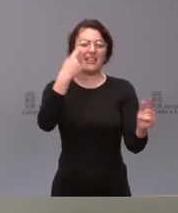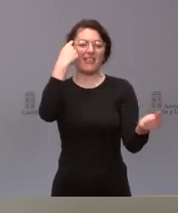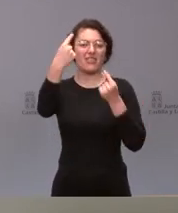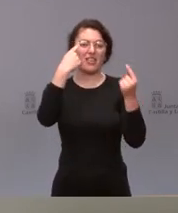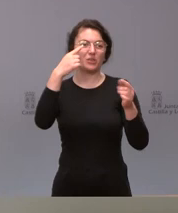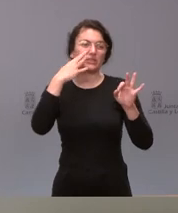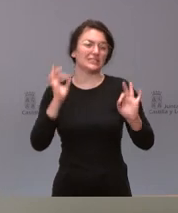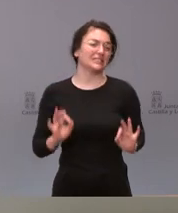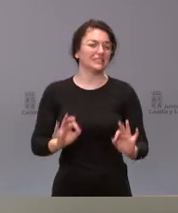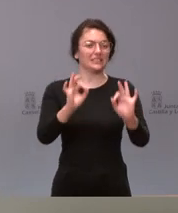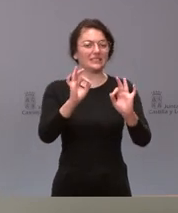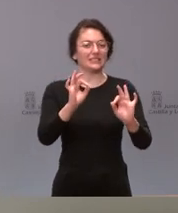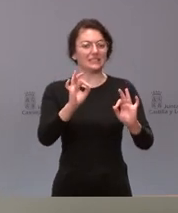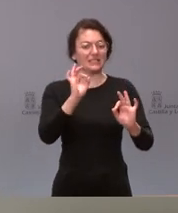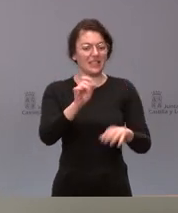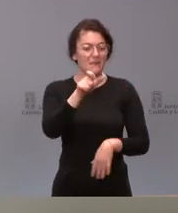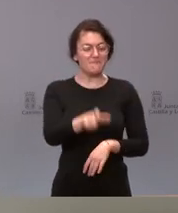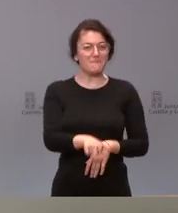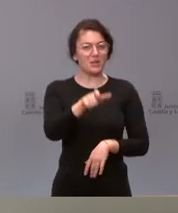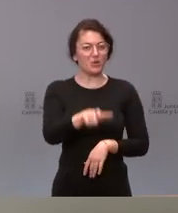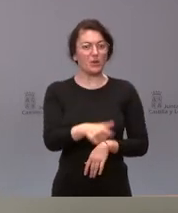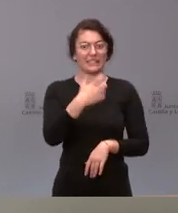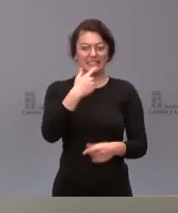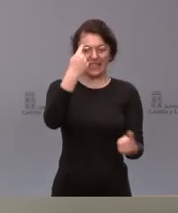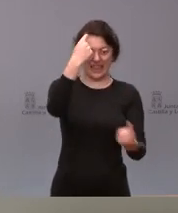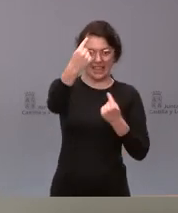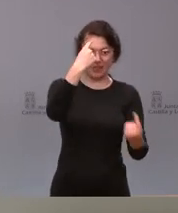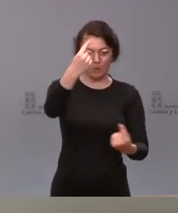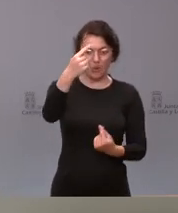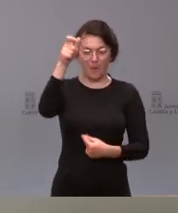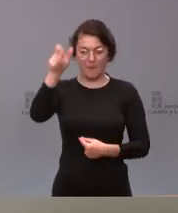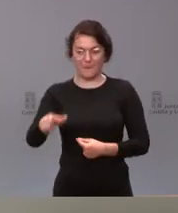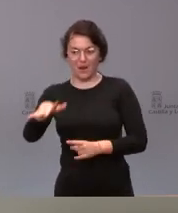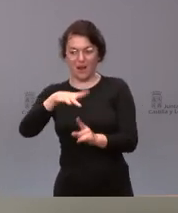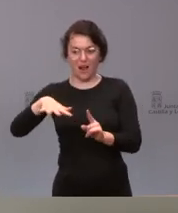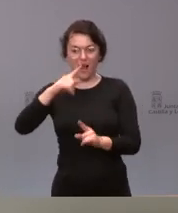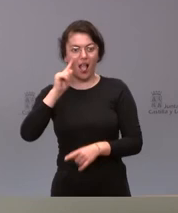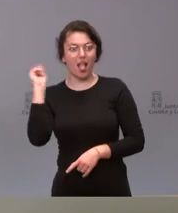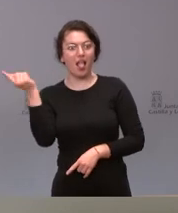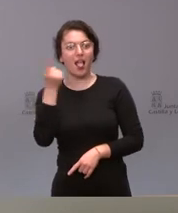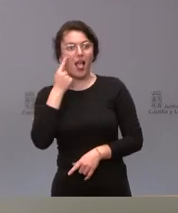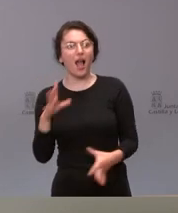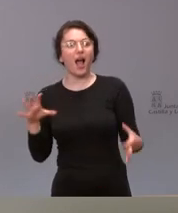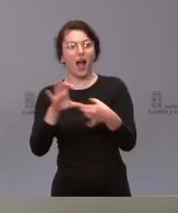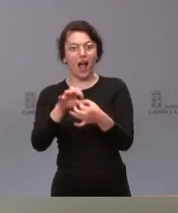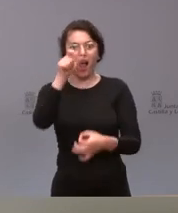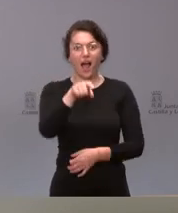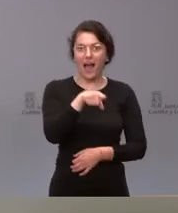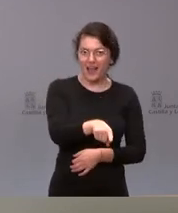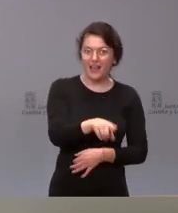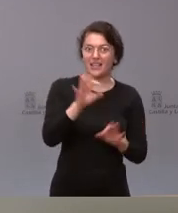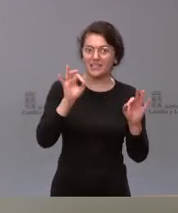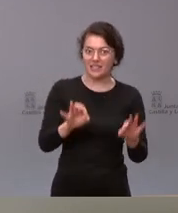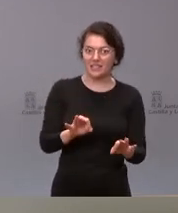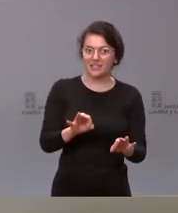sobre esa persona y de ese dato alguien de su entorno pudiera deducir de quien estamos hablando pues lógicamente no